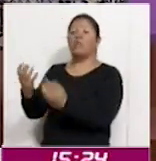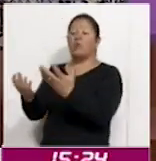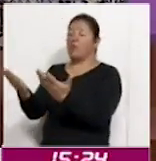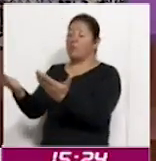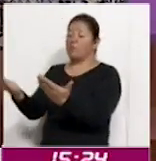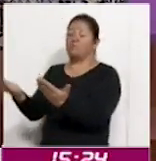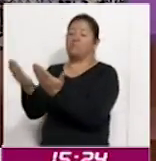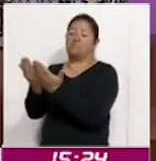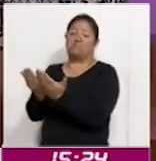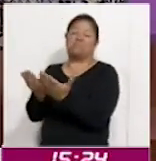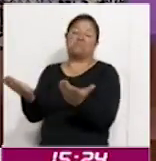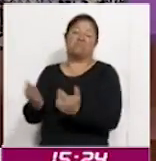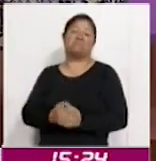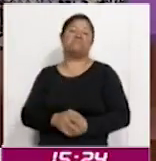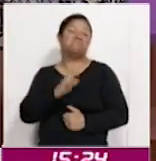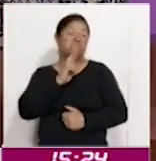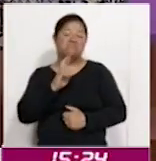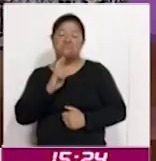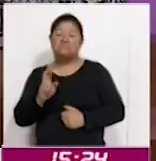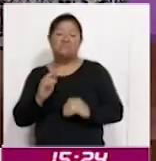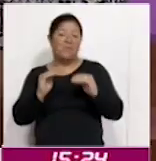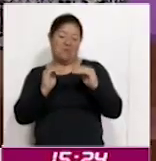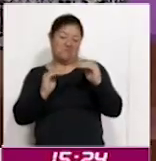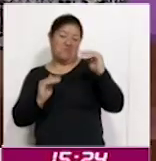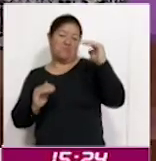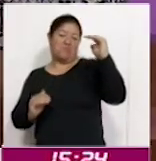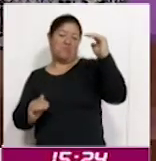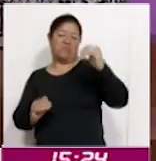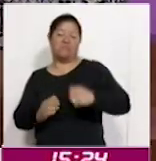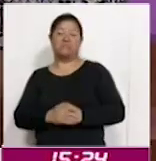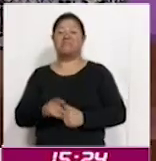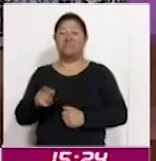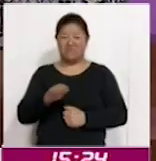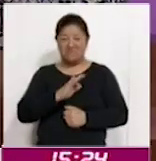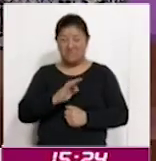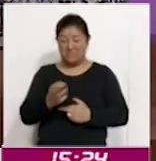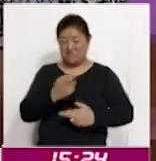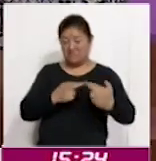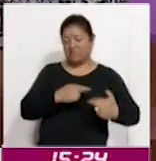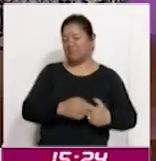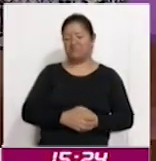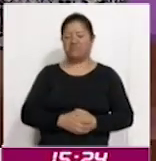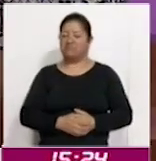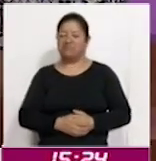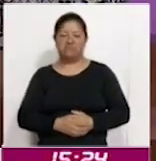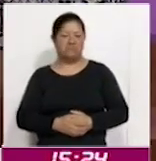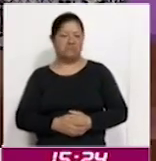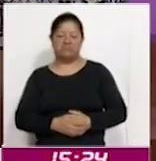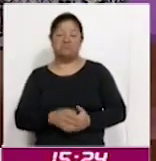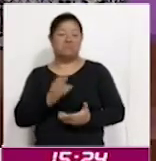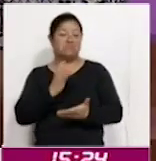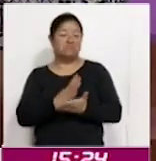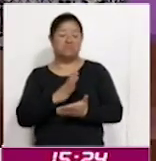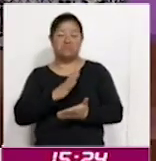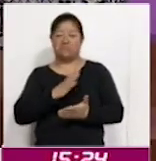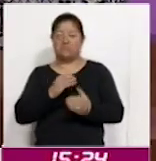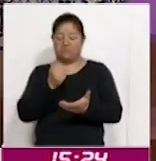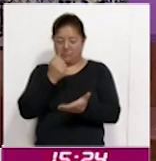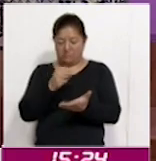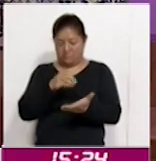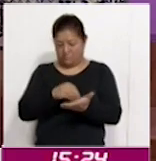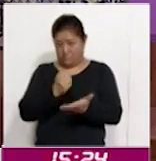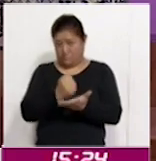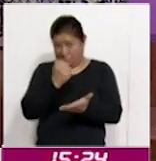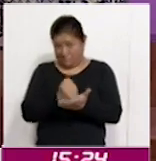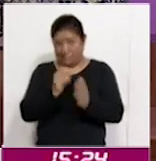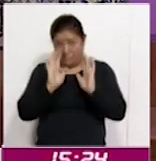referido, es contundente y esto no va a ser reversible de alguna forma con la celebración de estos cómputos. Solamente es para ceñirnos estrictamente a lo que nos